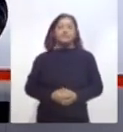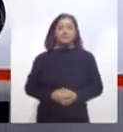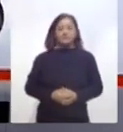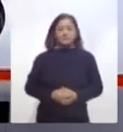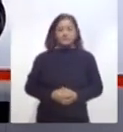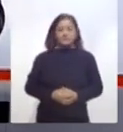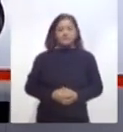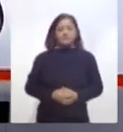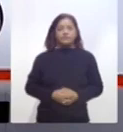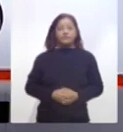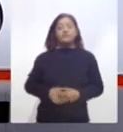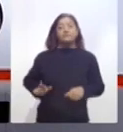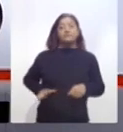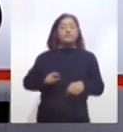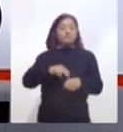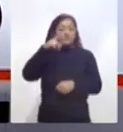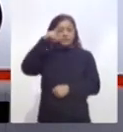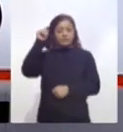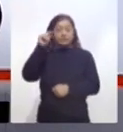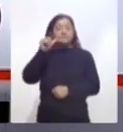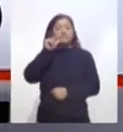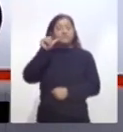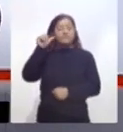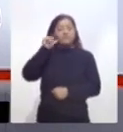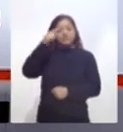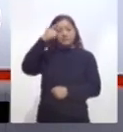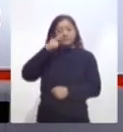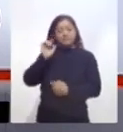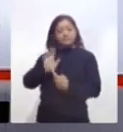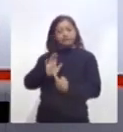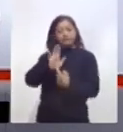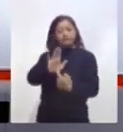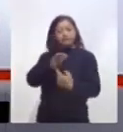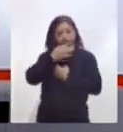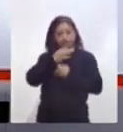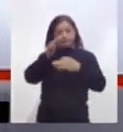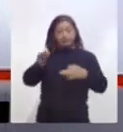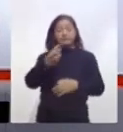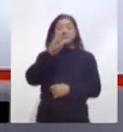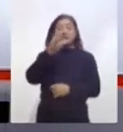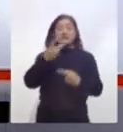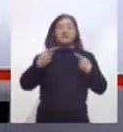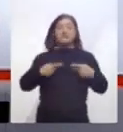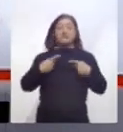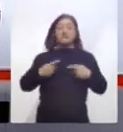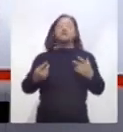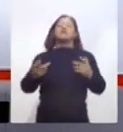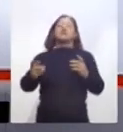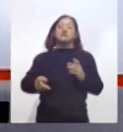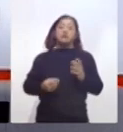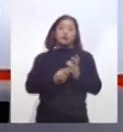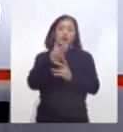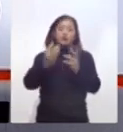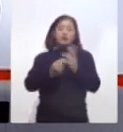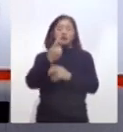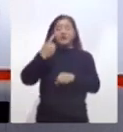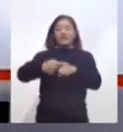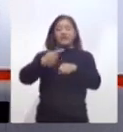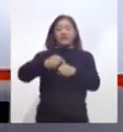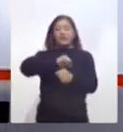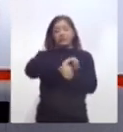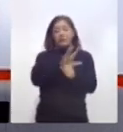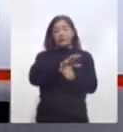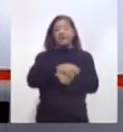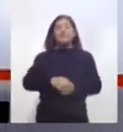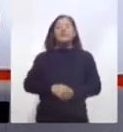El gobernador Marco Mena dio a conocer anoche que se confirmaron tres nuevos casos de COVID-19 en Tlaxcala. Con